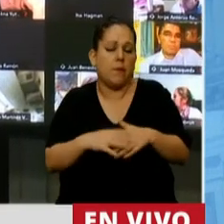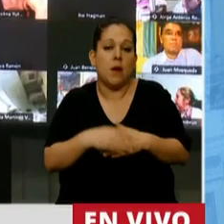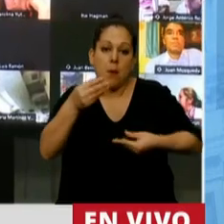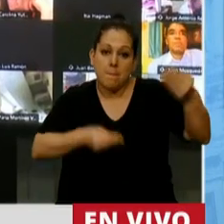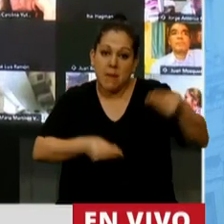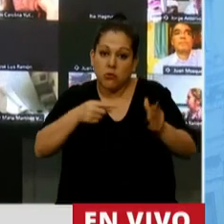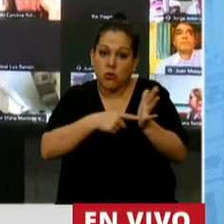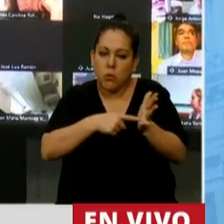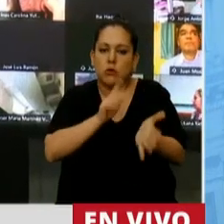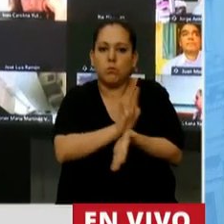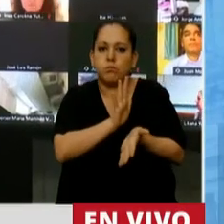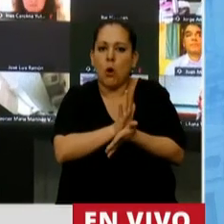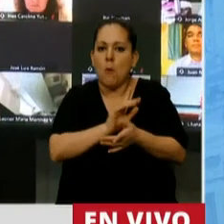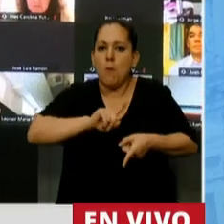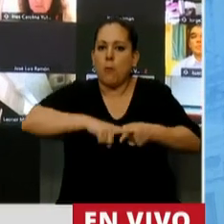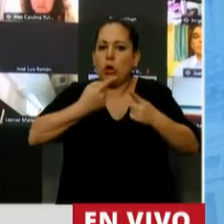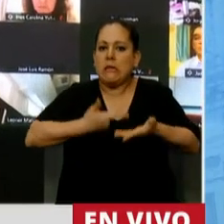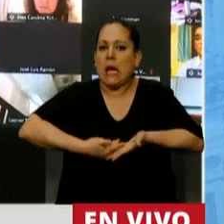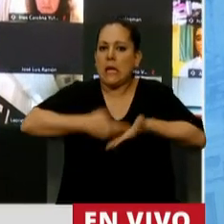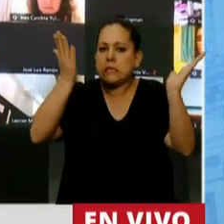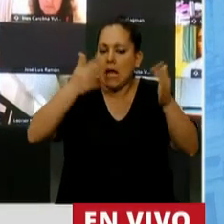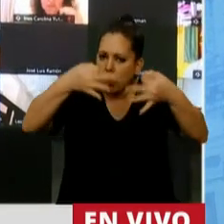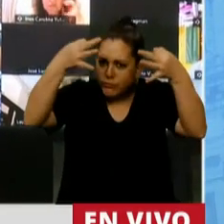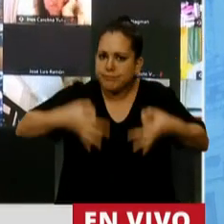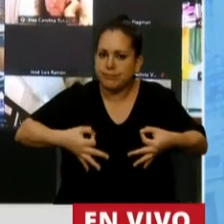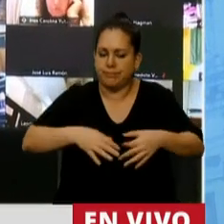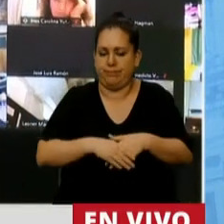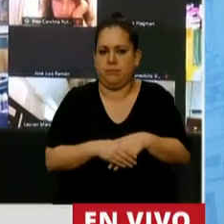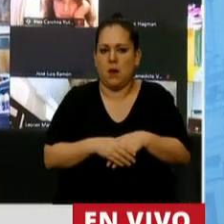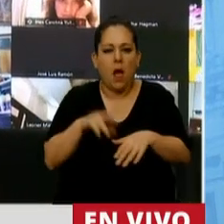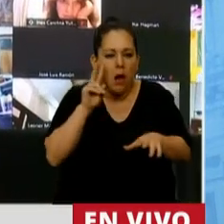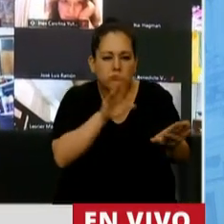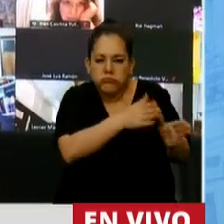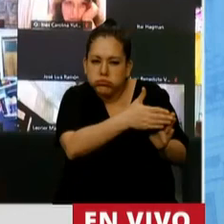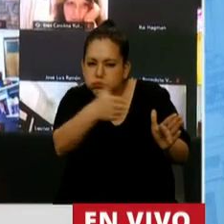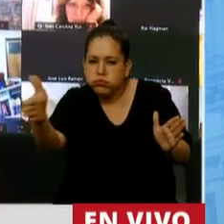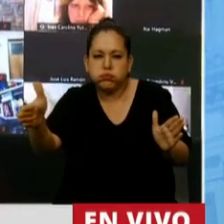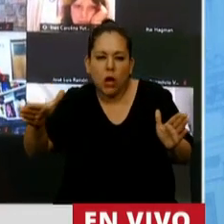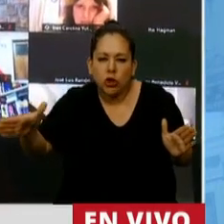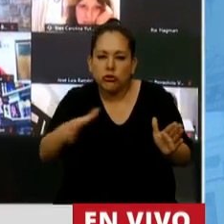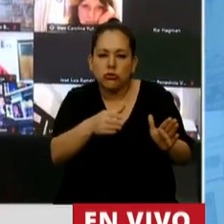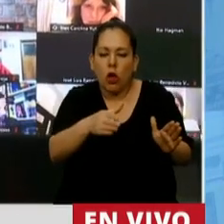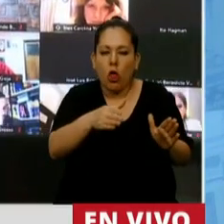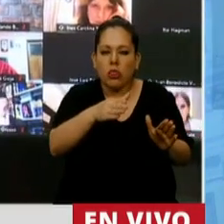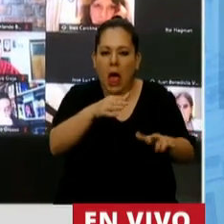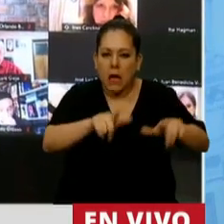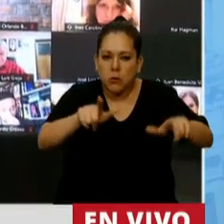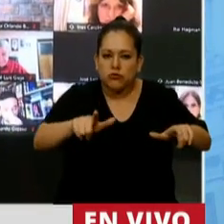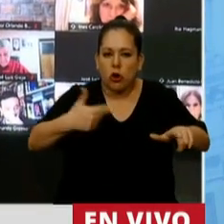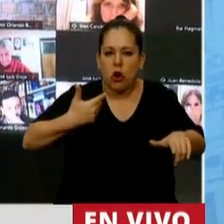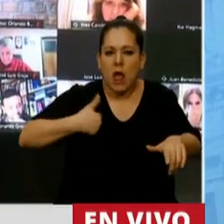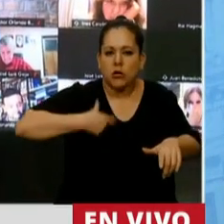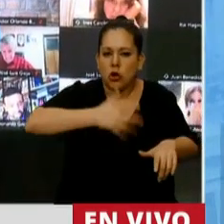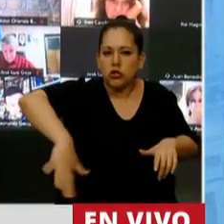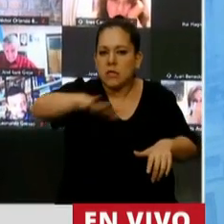como la política del Estado puro. Es escuchar a todas las partes de una sociedad y después establecer parámetros.